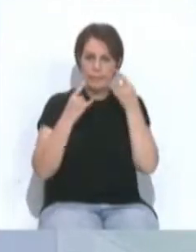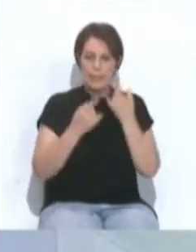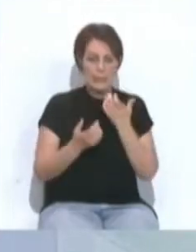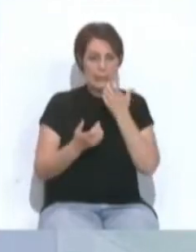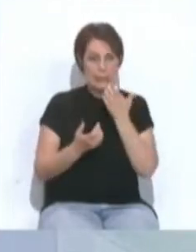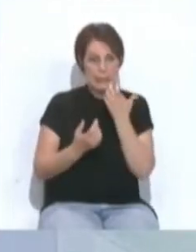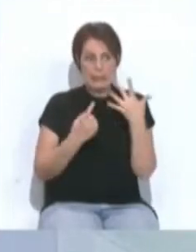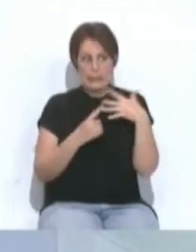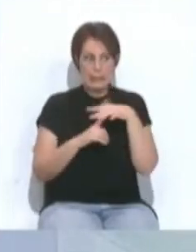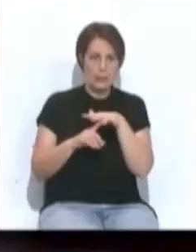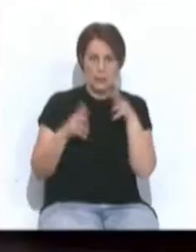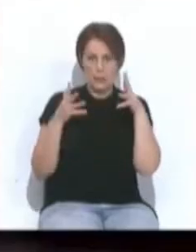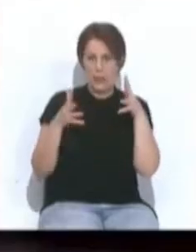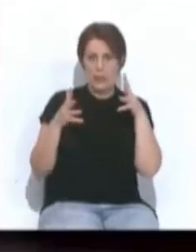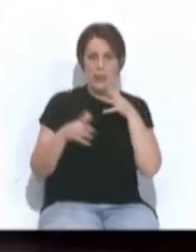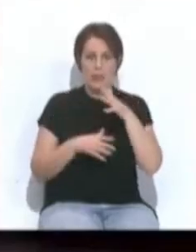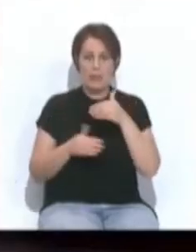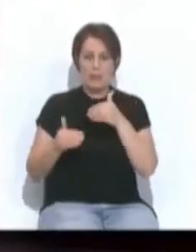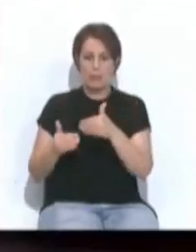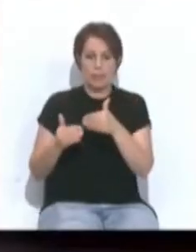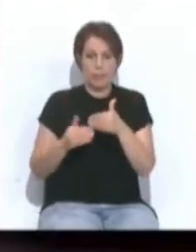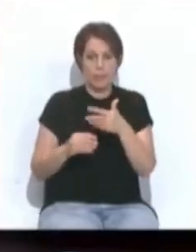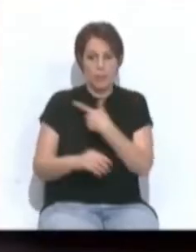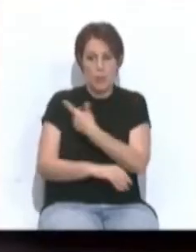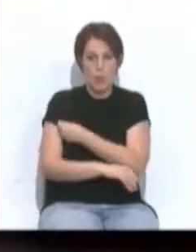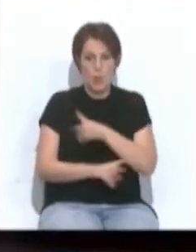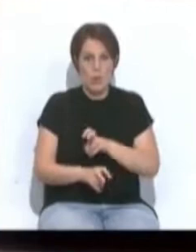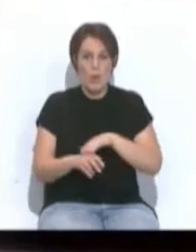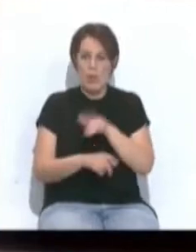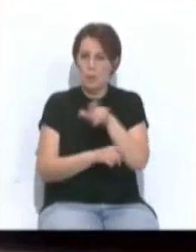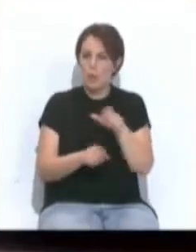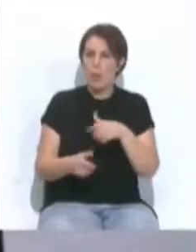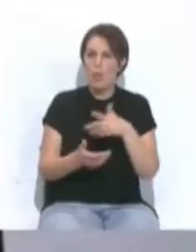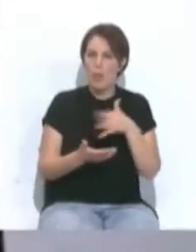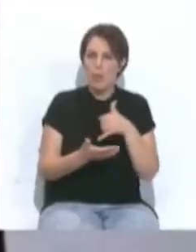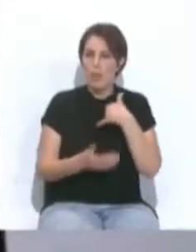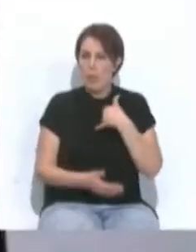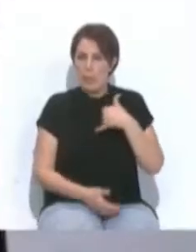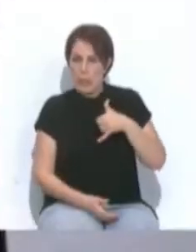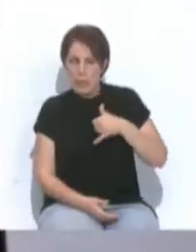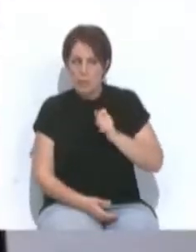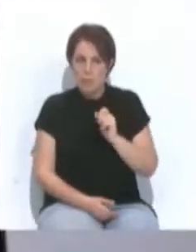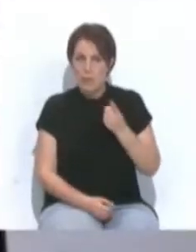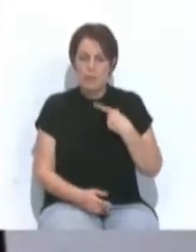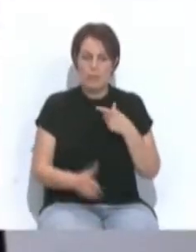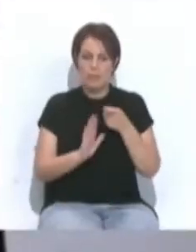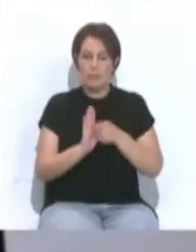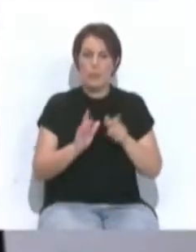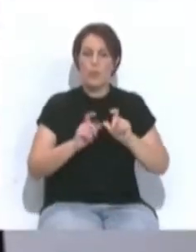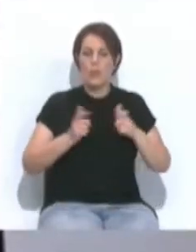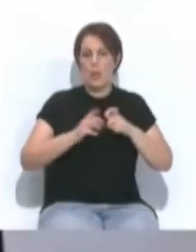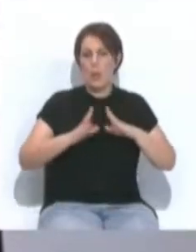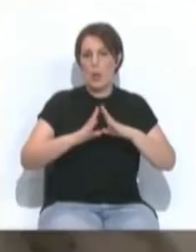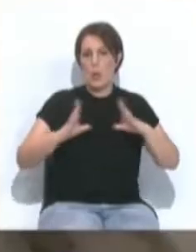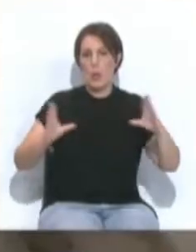casos que sean recomendables y adelantar la nueva vacunación para la población más vulnerable. Son las indicaciones que desde la Junta